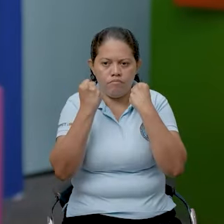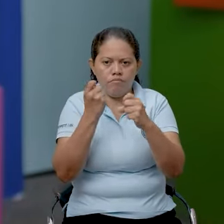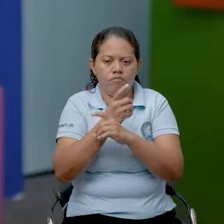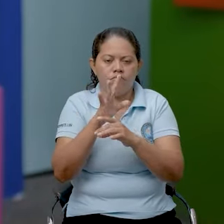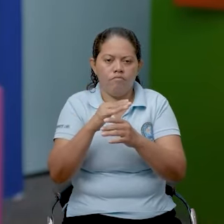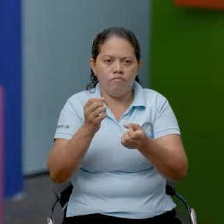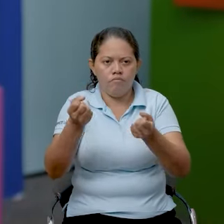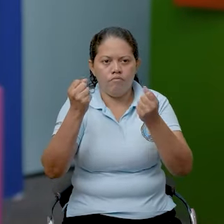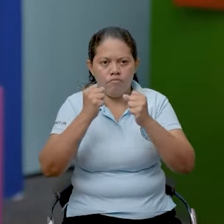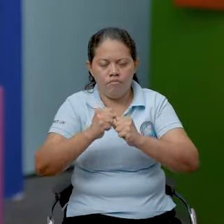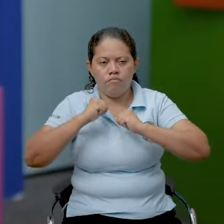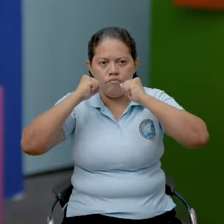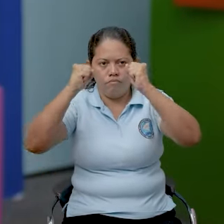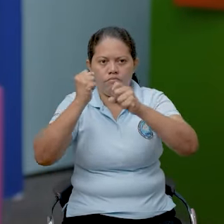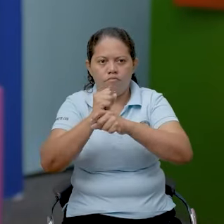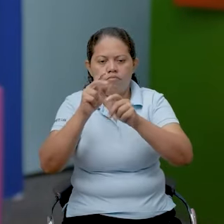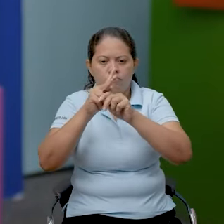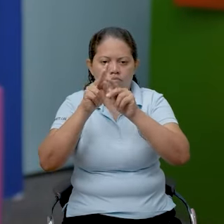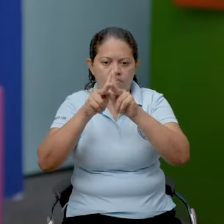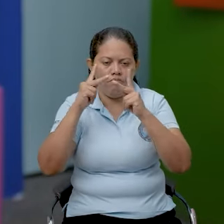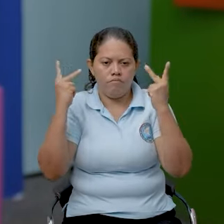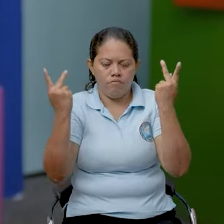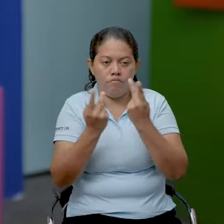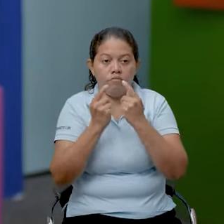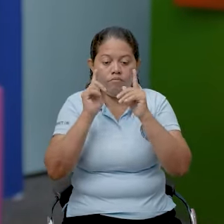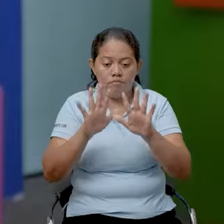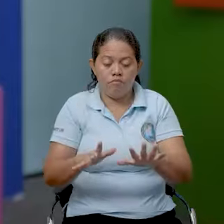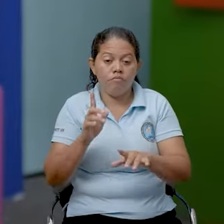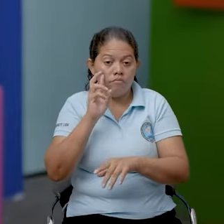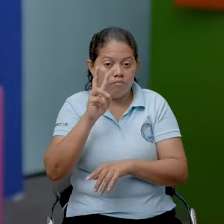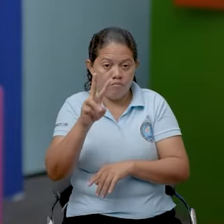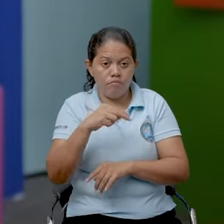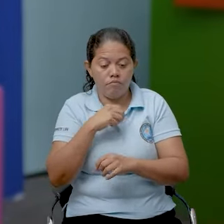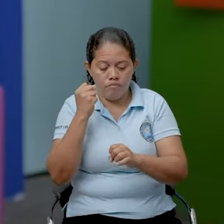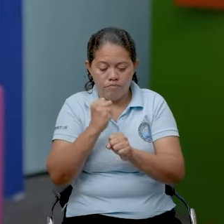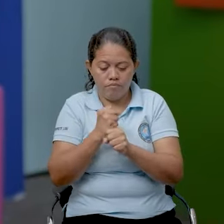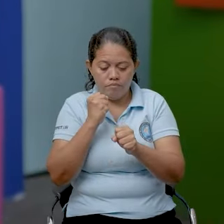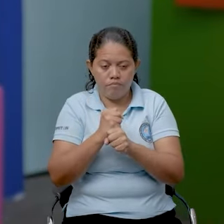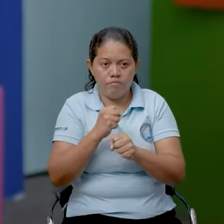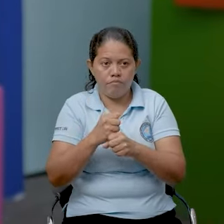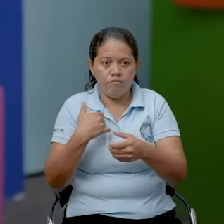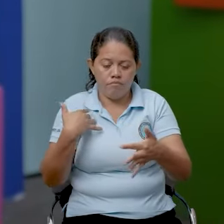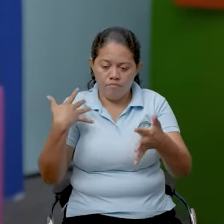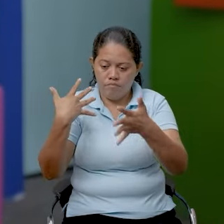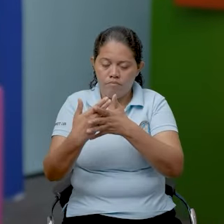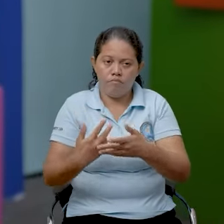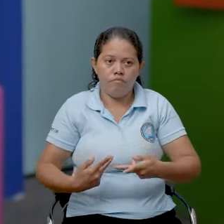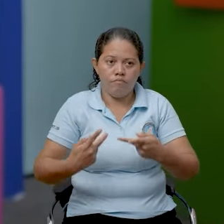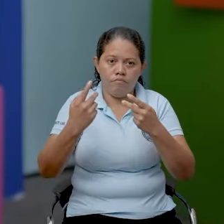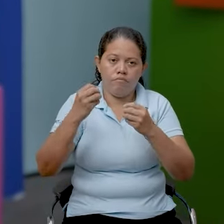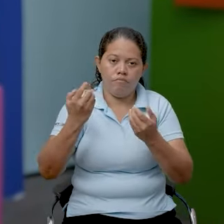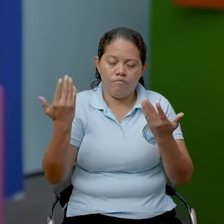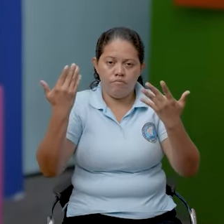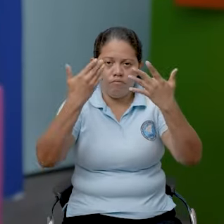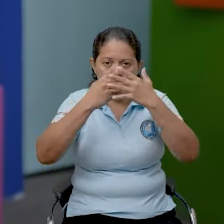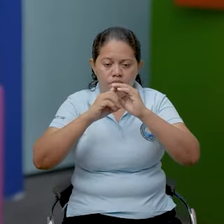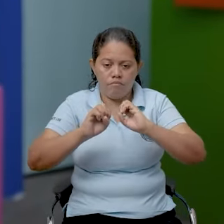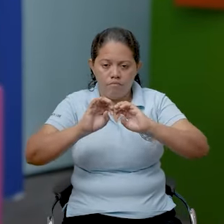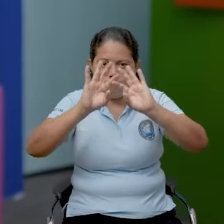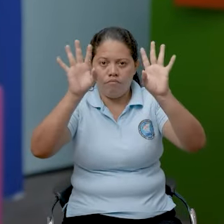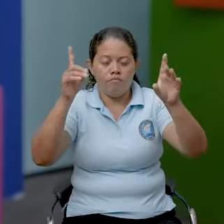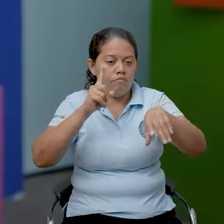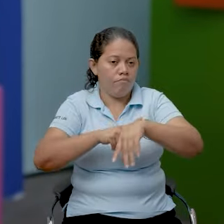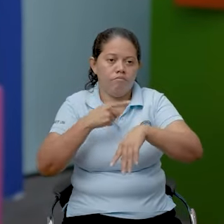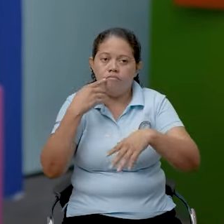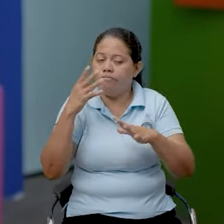trabajando por el bienestar de nuestro pueblo. Ahí nos van a encontrar trabajando de cara, día, de noche y de